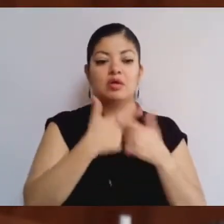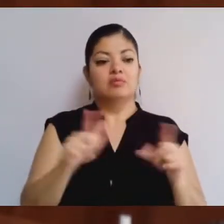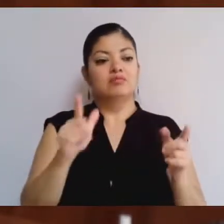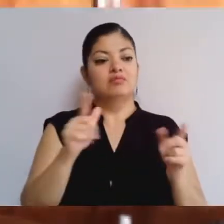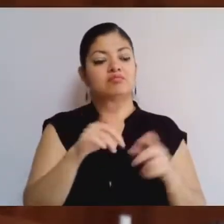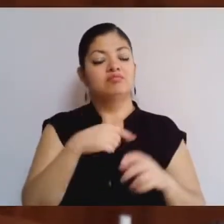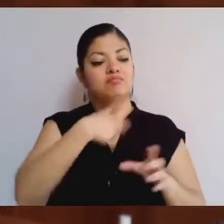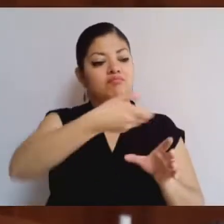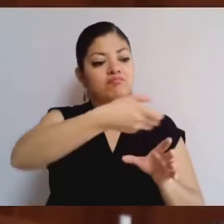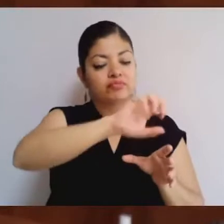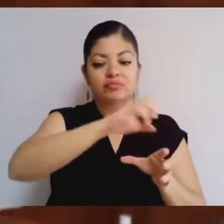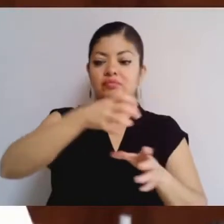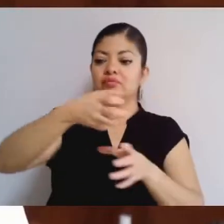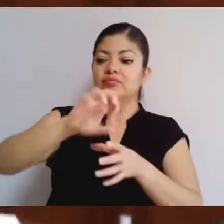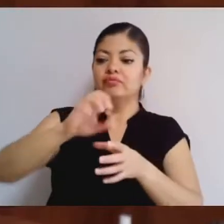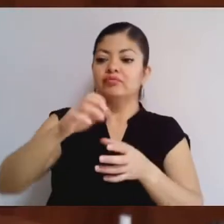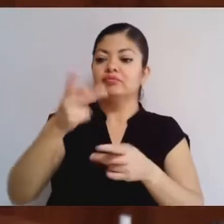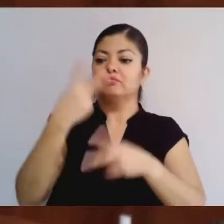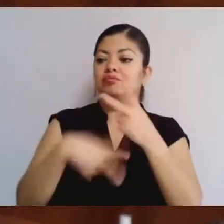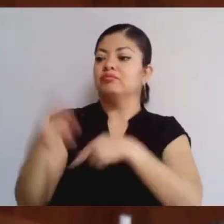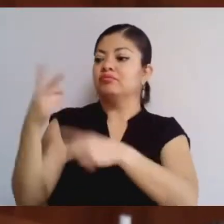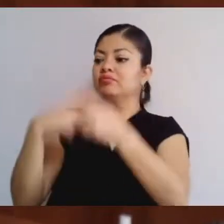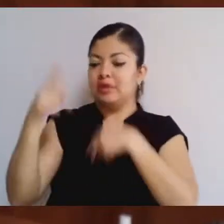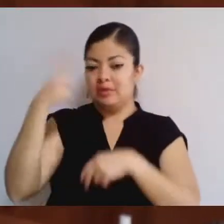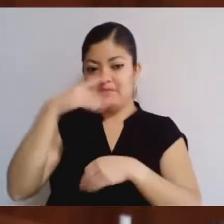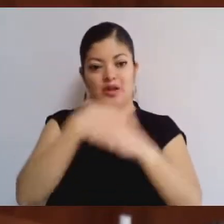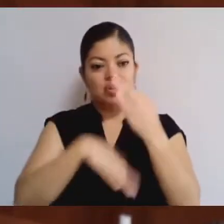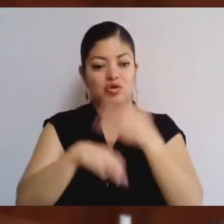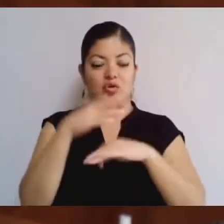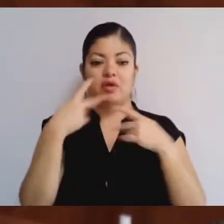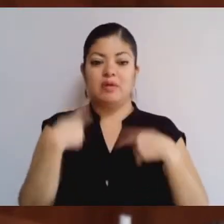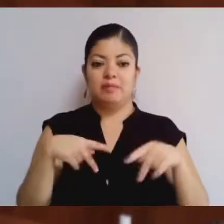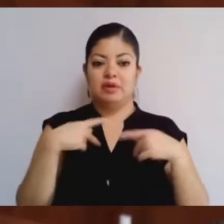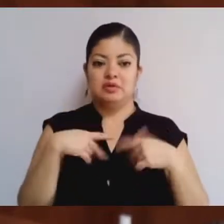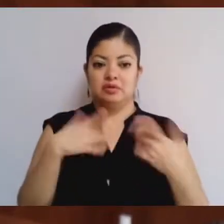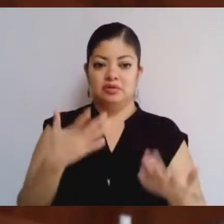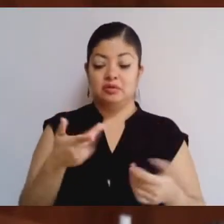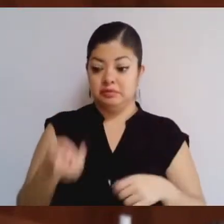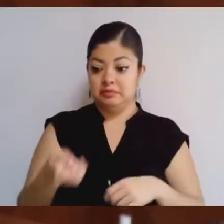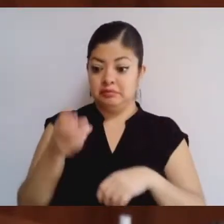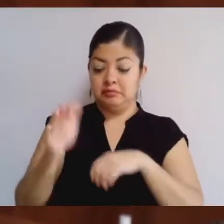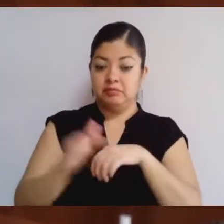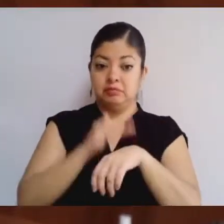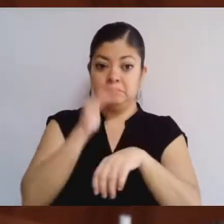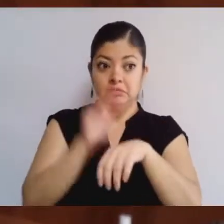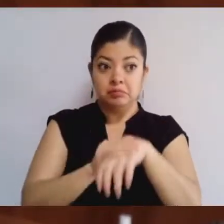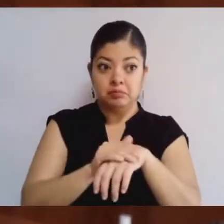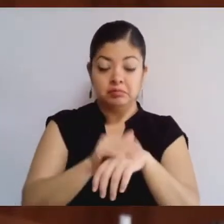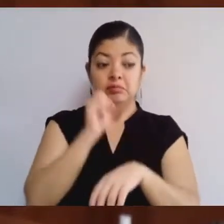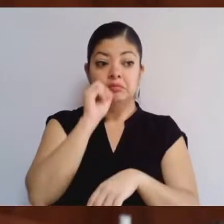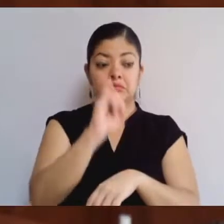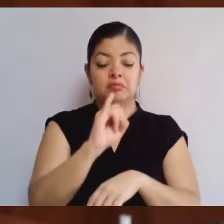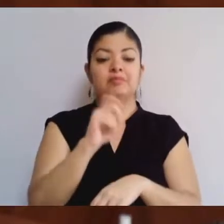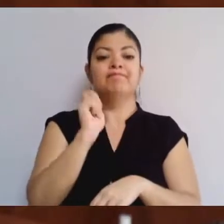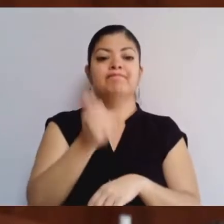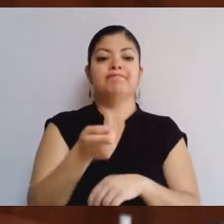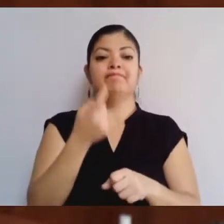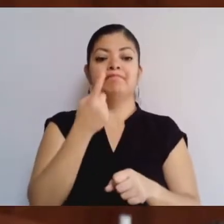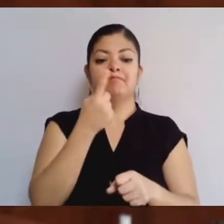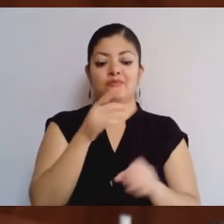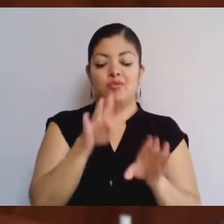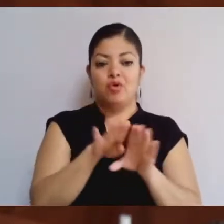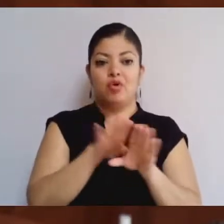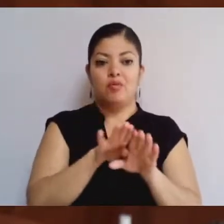para cada vez más personas. Aprobar esta iniciativa, sin duda alguna, nos permitirá dar un paso